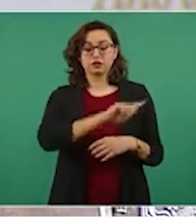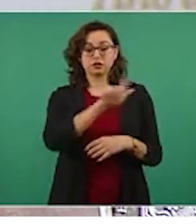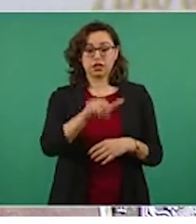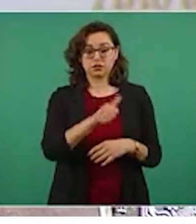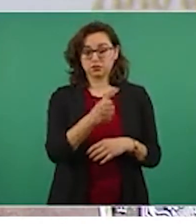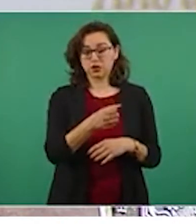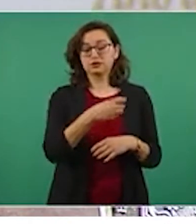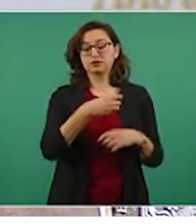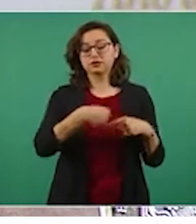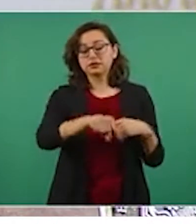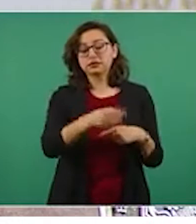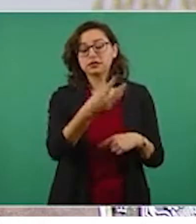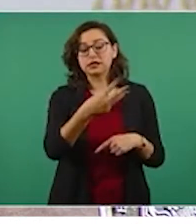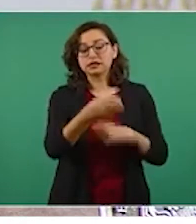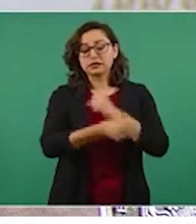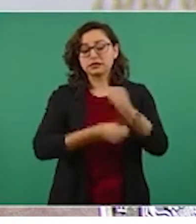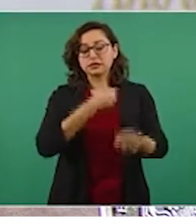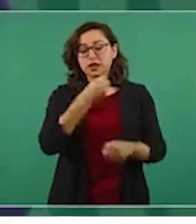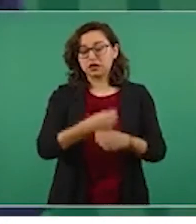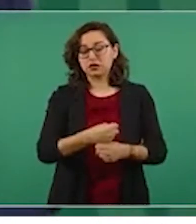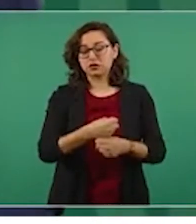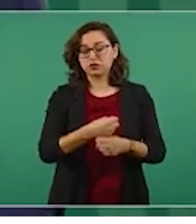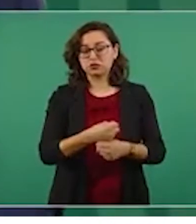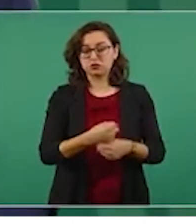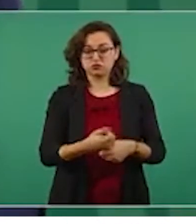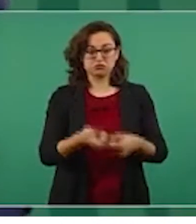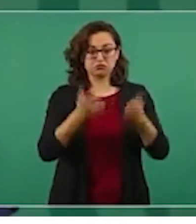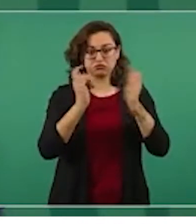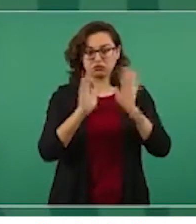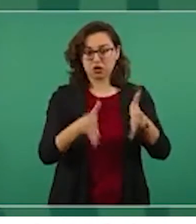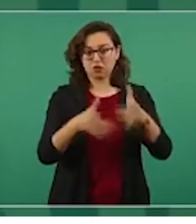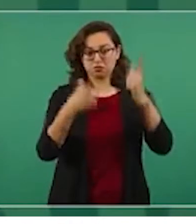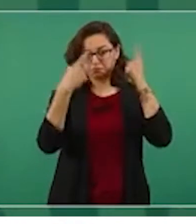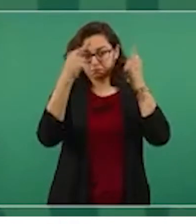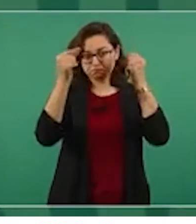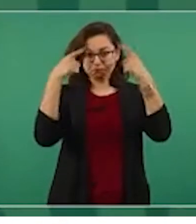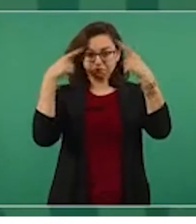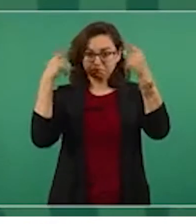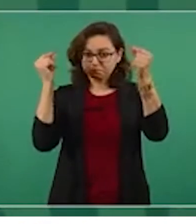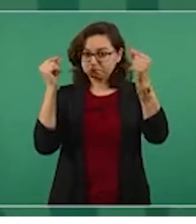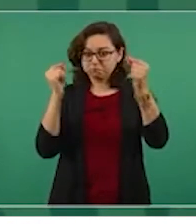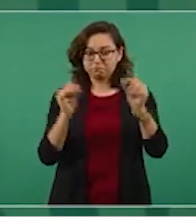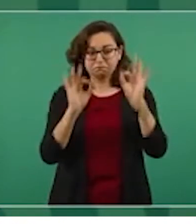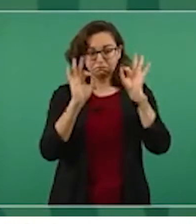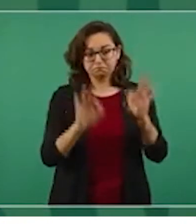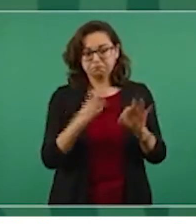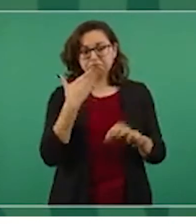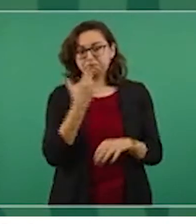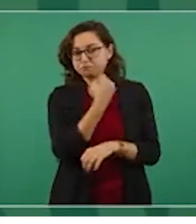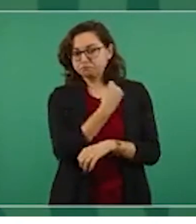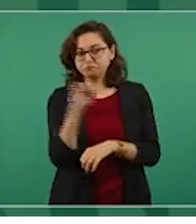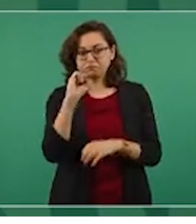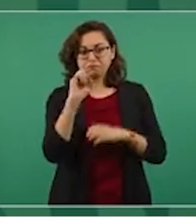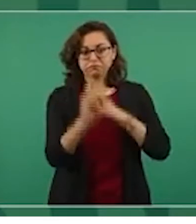salir como muy buenos deportistas,